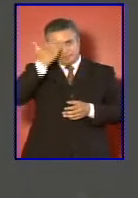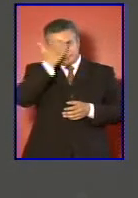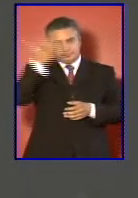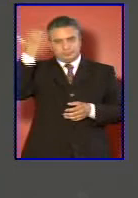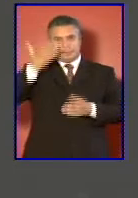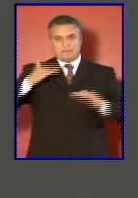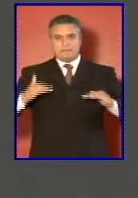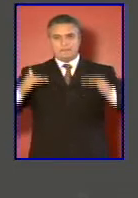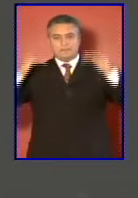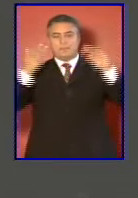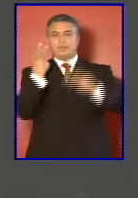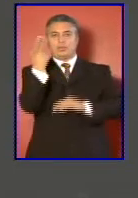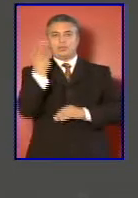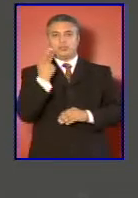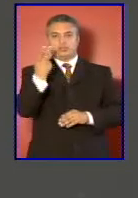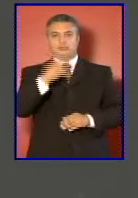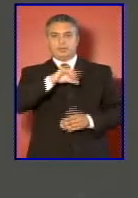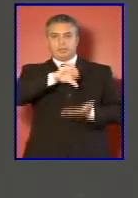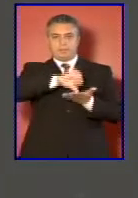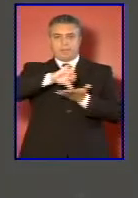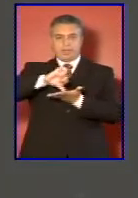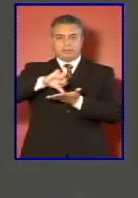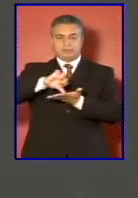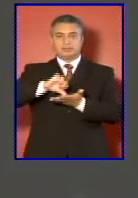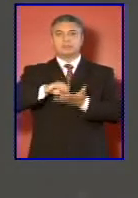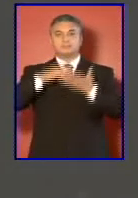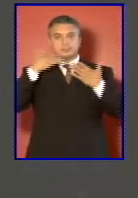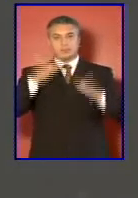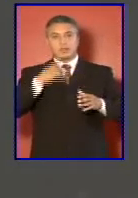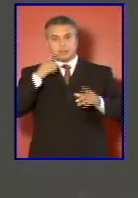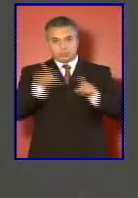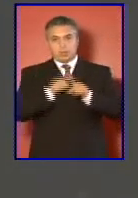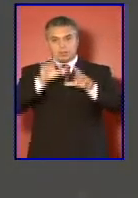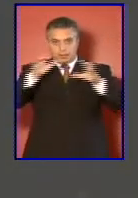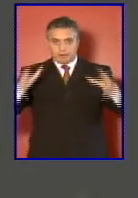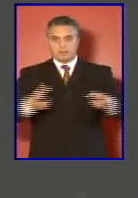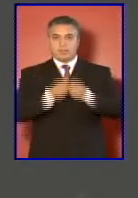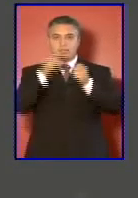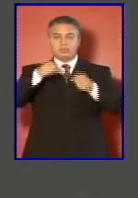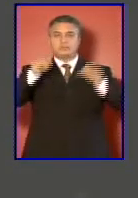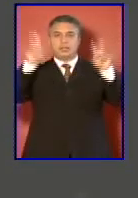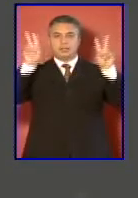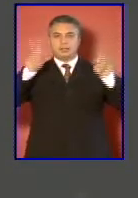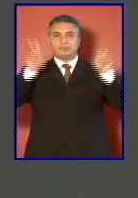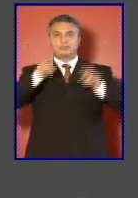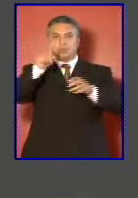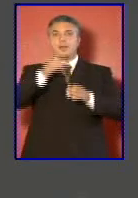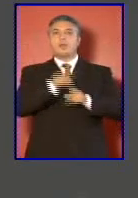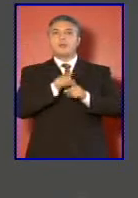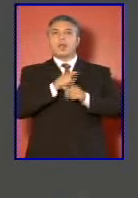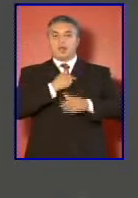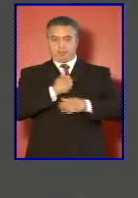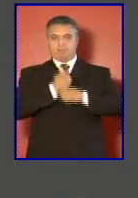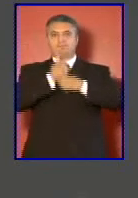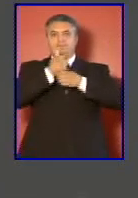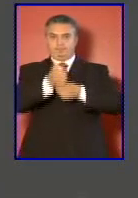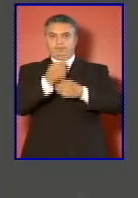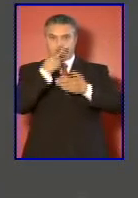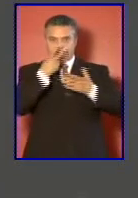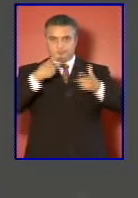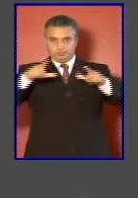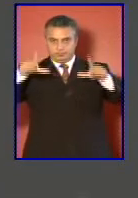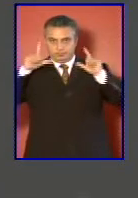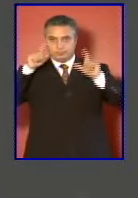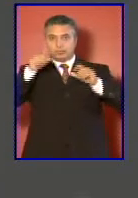países. Hemos reafirmado dentro de este ámbito la presencia chilena en operaciones de cooperación